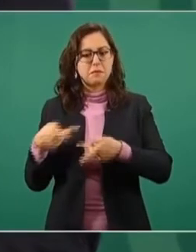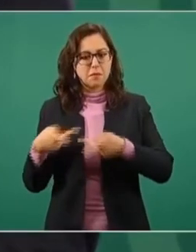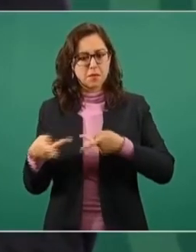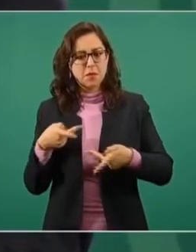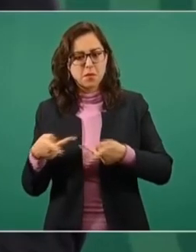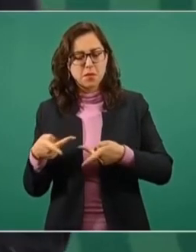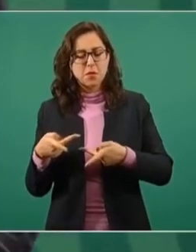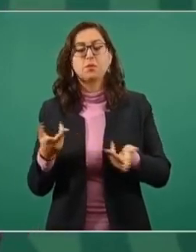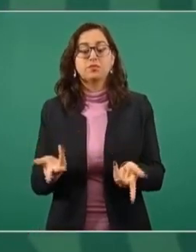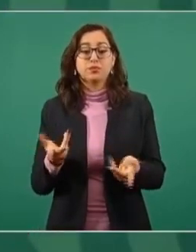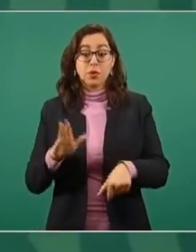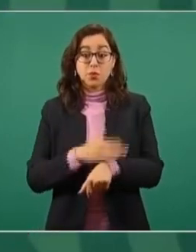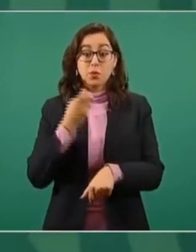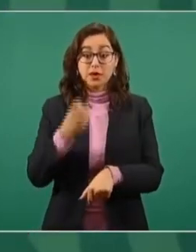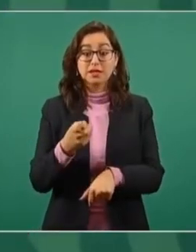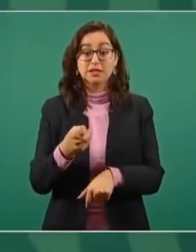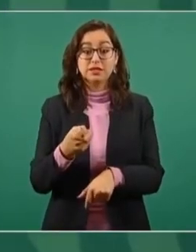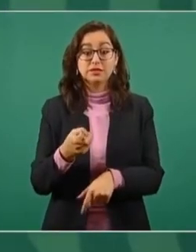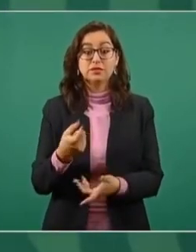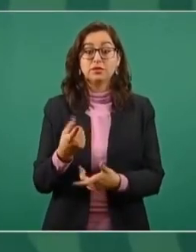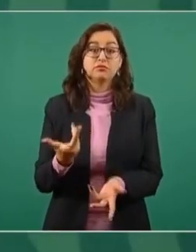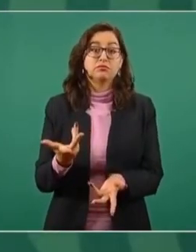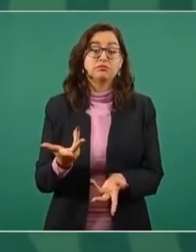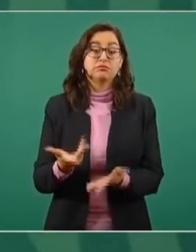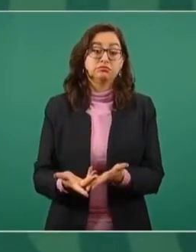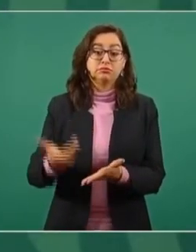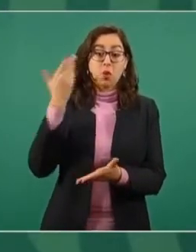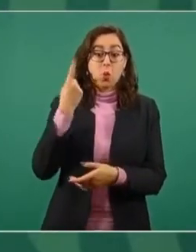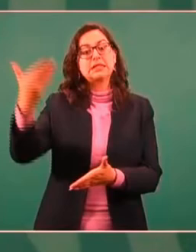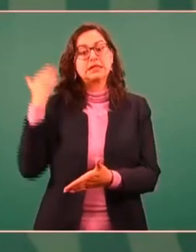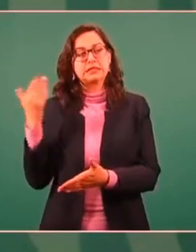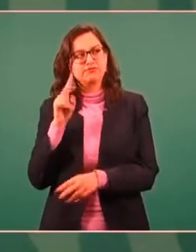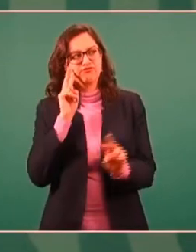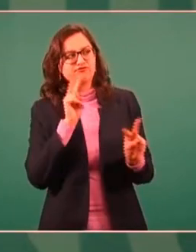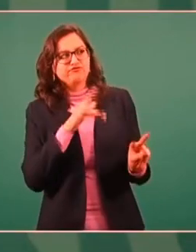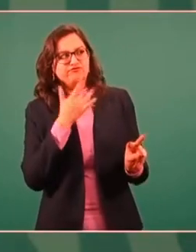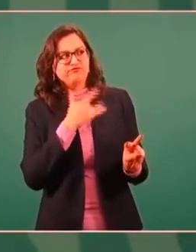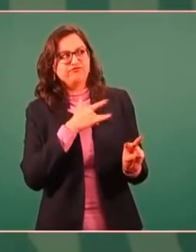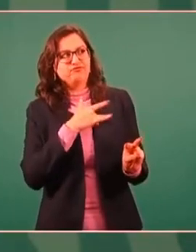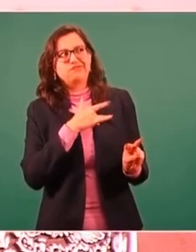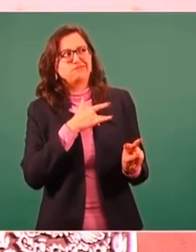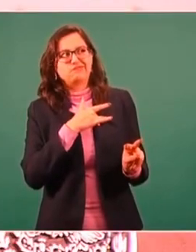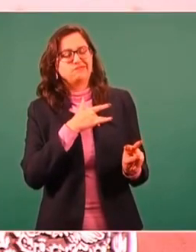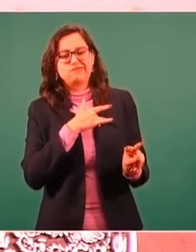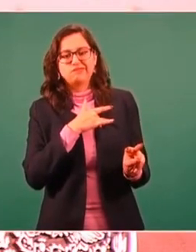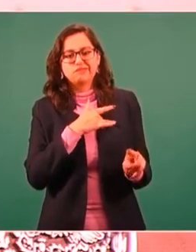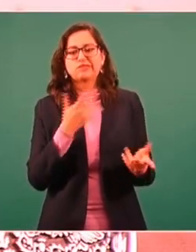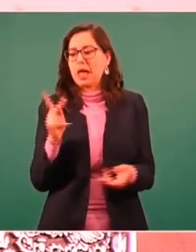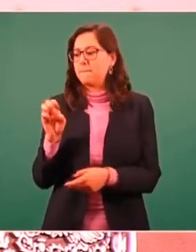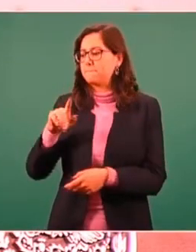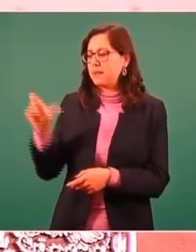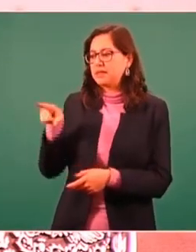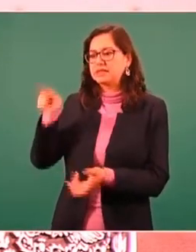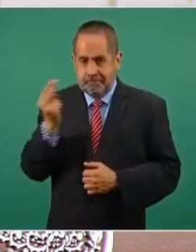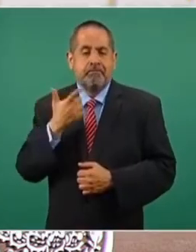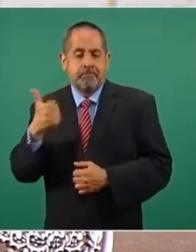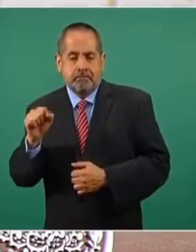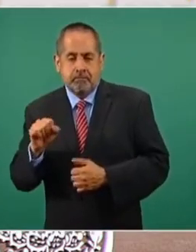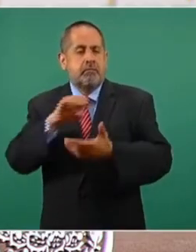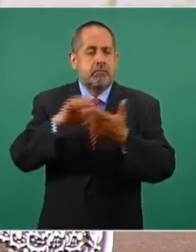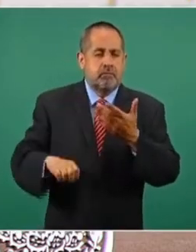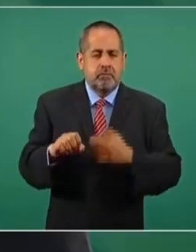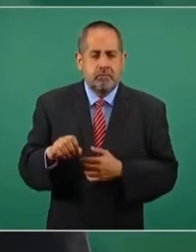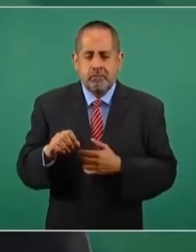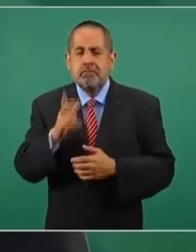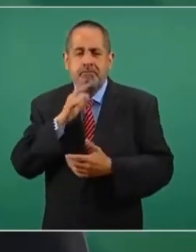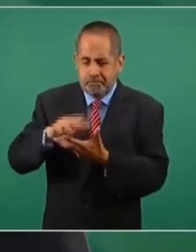decidió desde hace una semana entregar combustóleo de Pemex a la Comisión Federal de Electricidad. Por ejemplo, lo